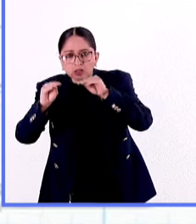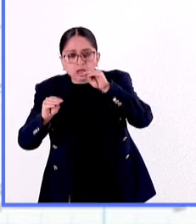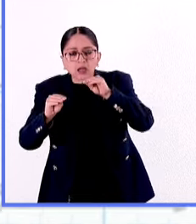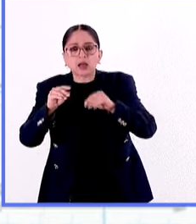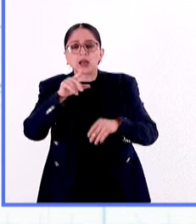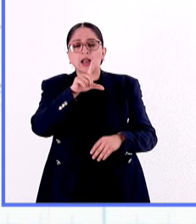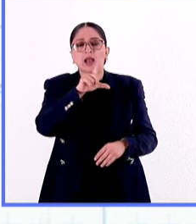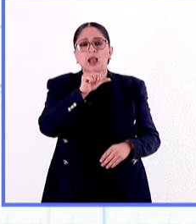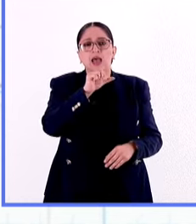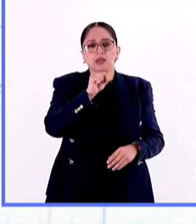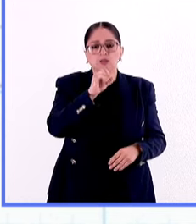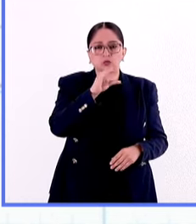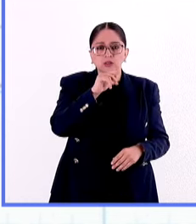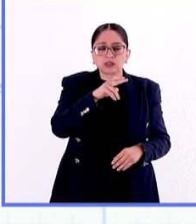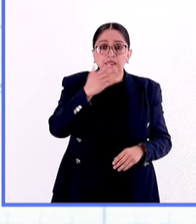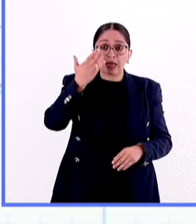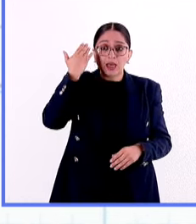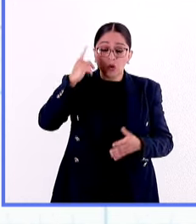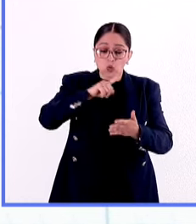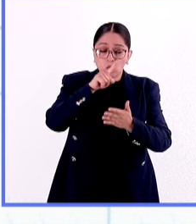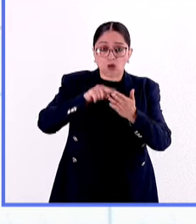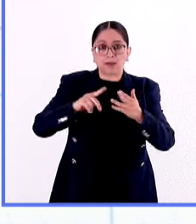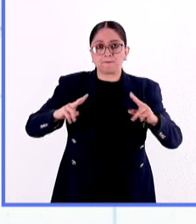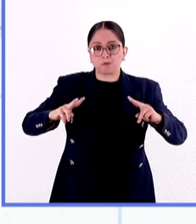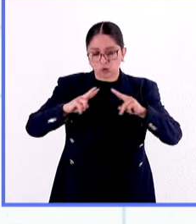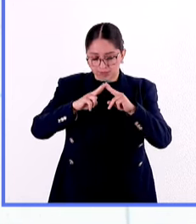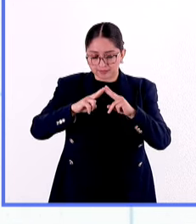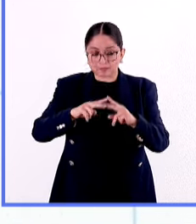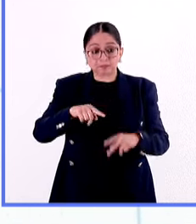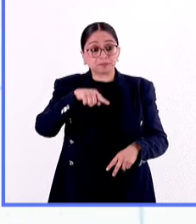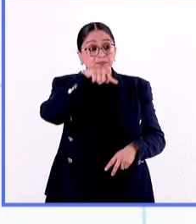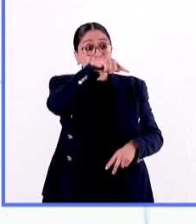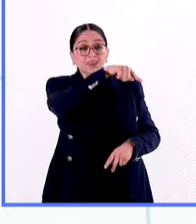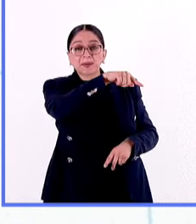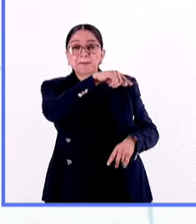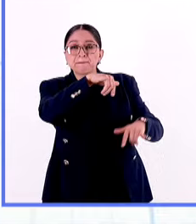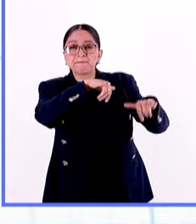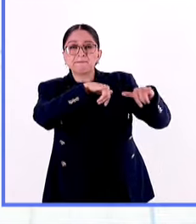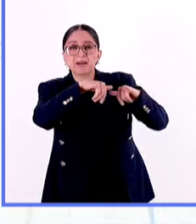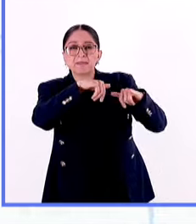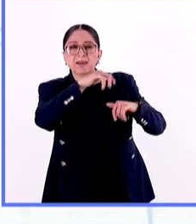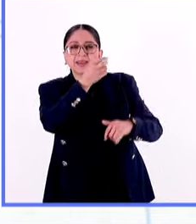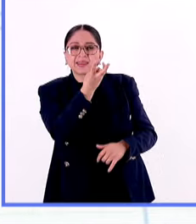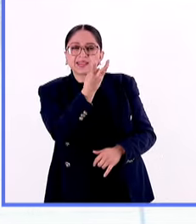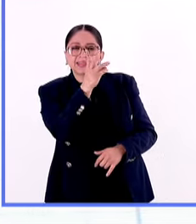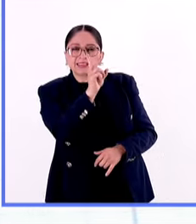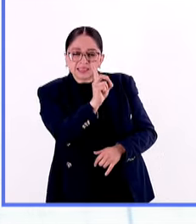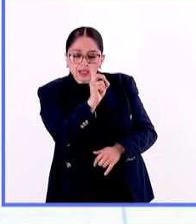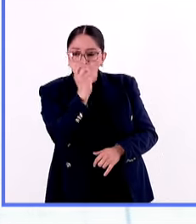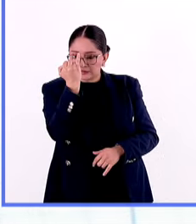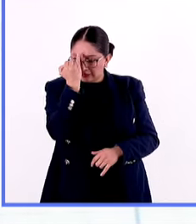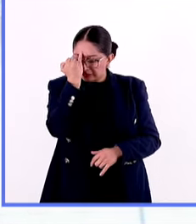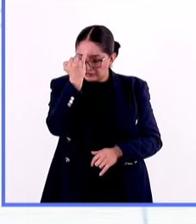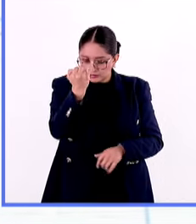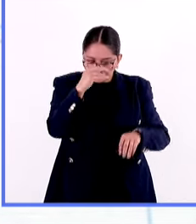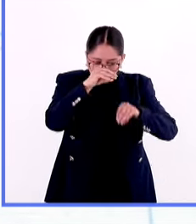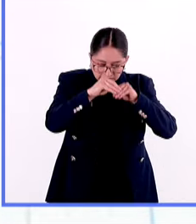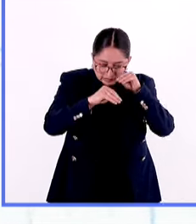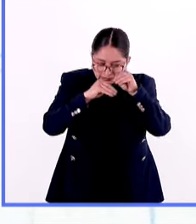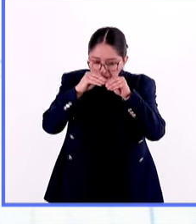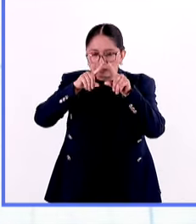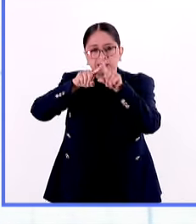de este fenómeno vulcánico. Este mapa tridimensional es una imagen preliminar generada a partir del trabajo de